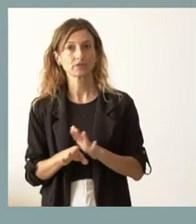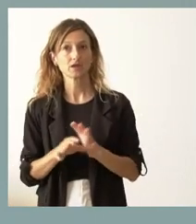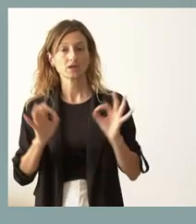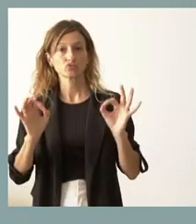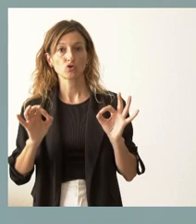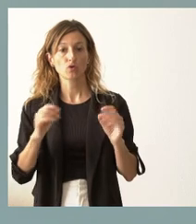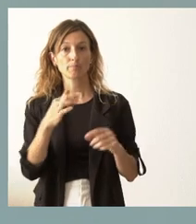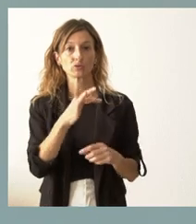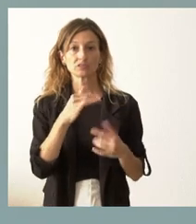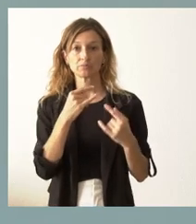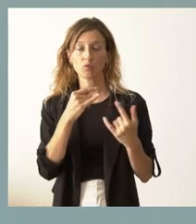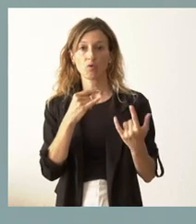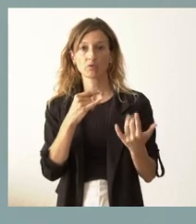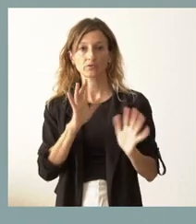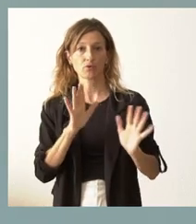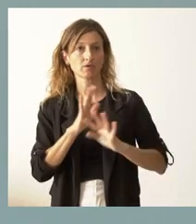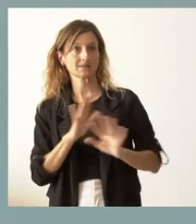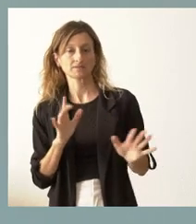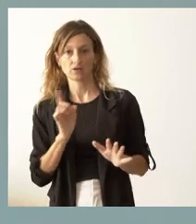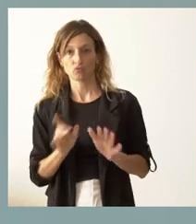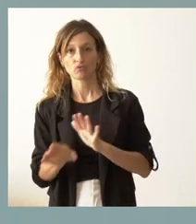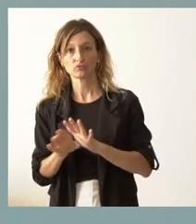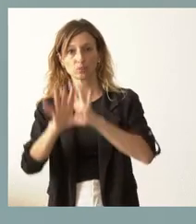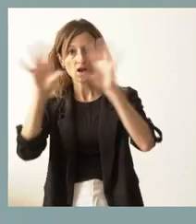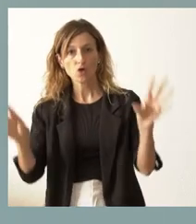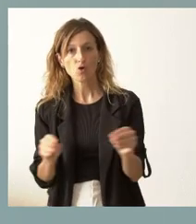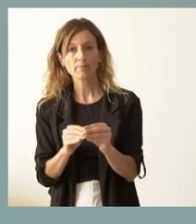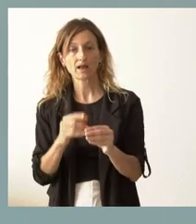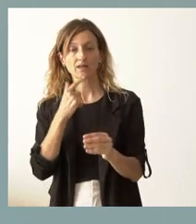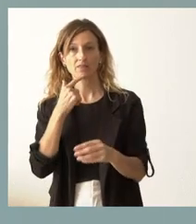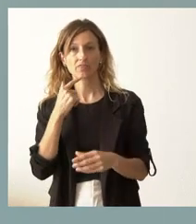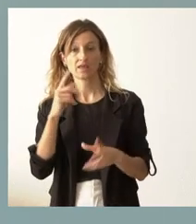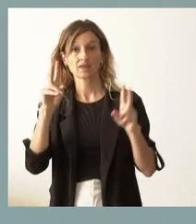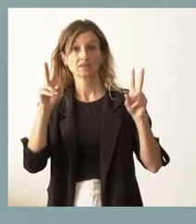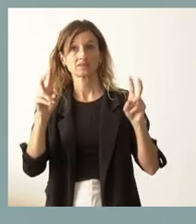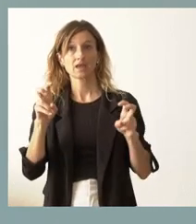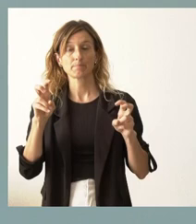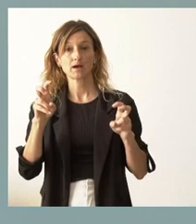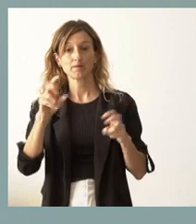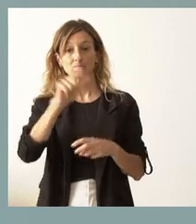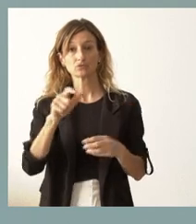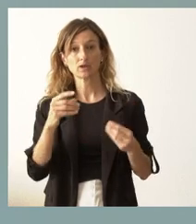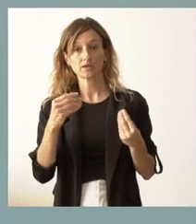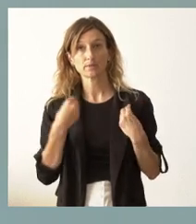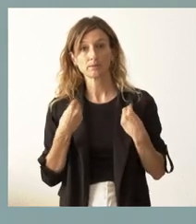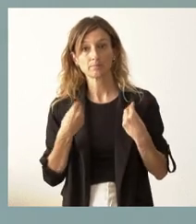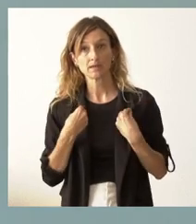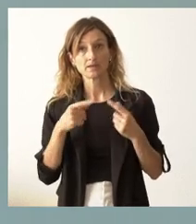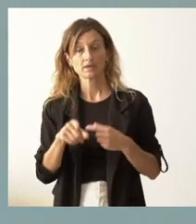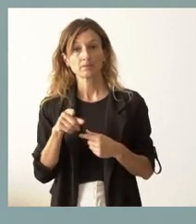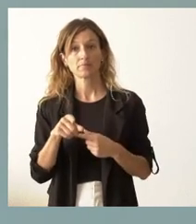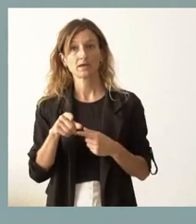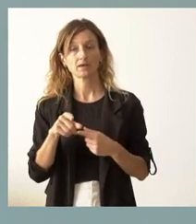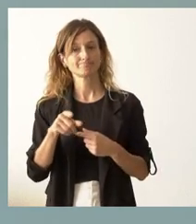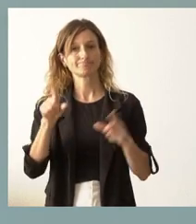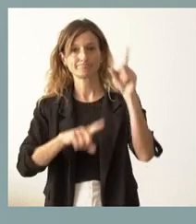este dato positivo, sino por la globalidad, que sigue poniendo de manifiesto que el tema de población, que el tema demográfico es uno de